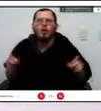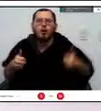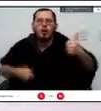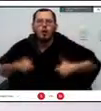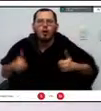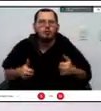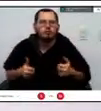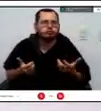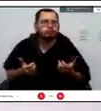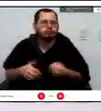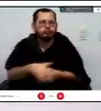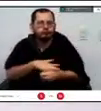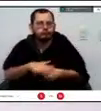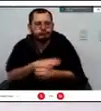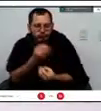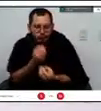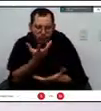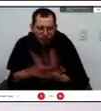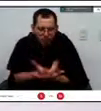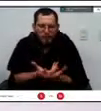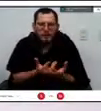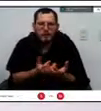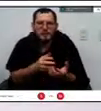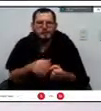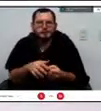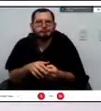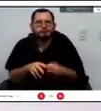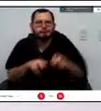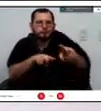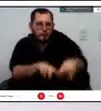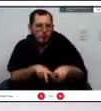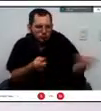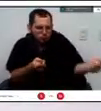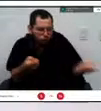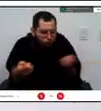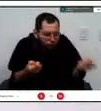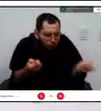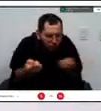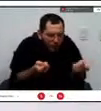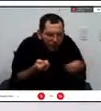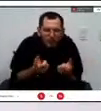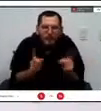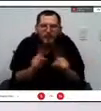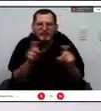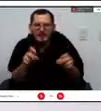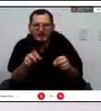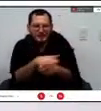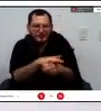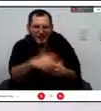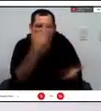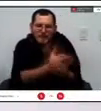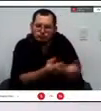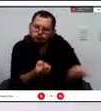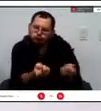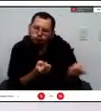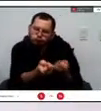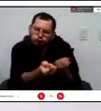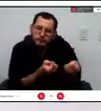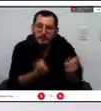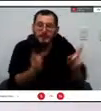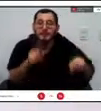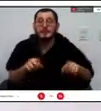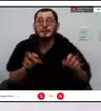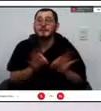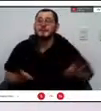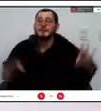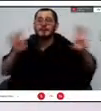mitigación obras estructurales que es más digamos en función de medidas de reducción del riesgo y también la preparación